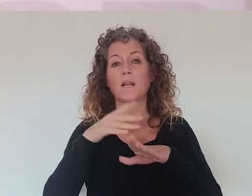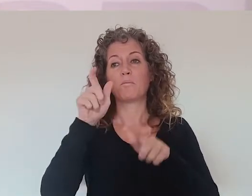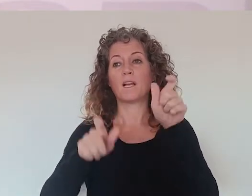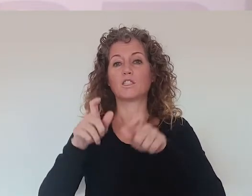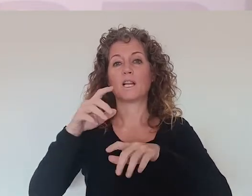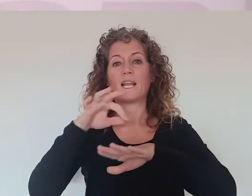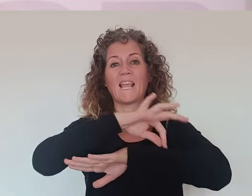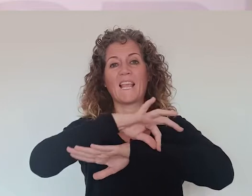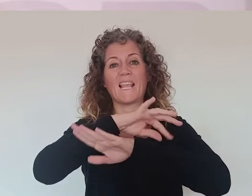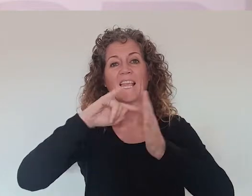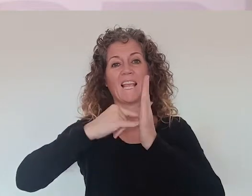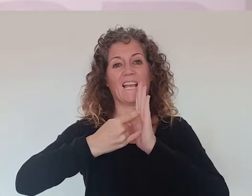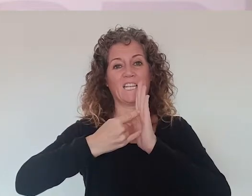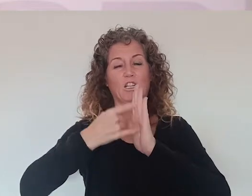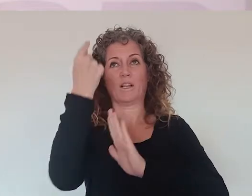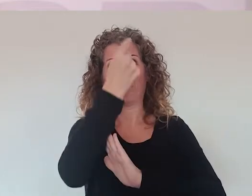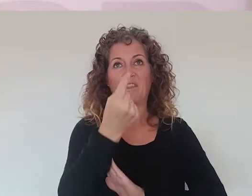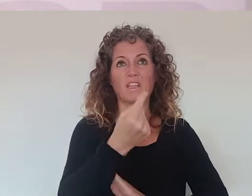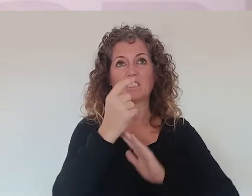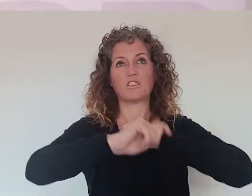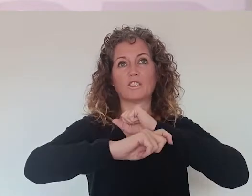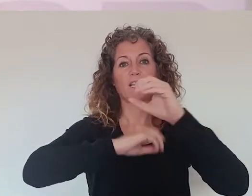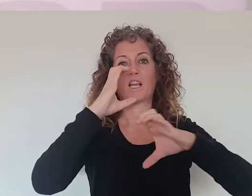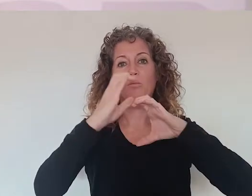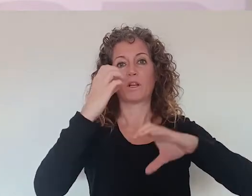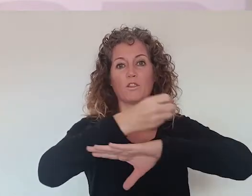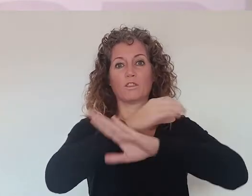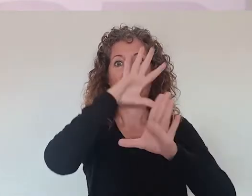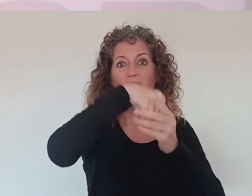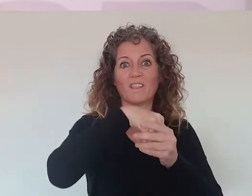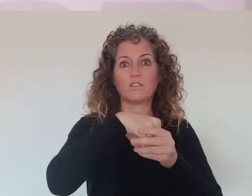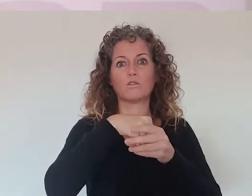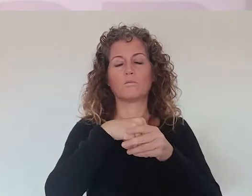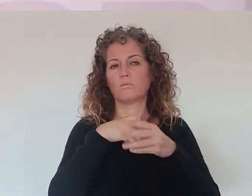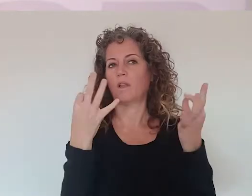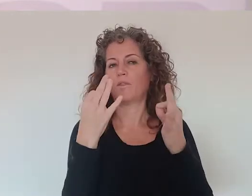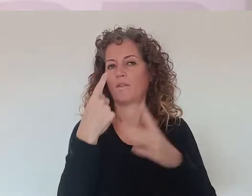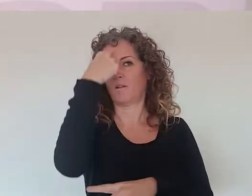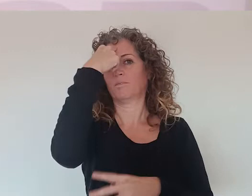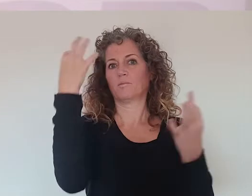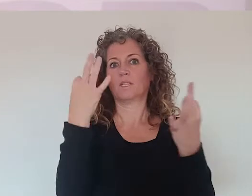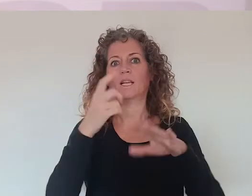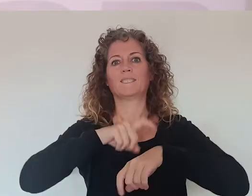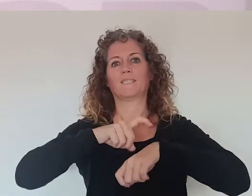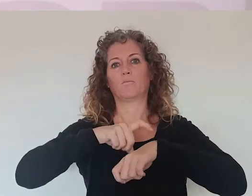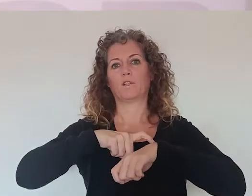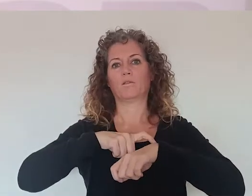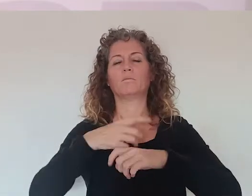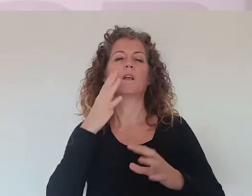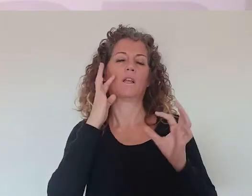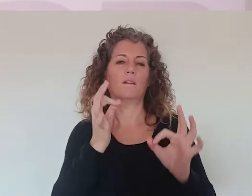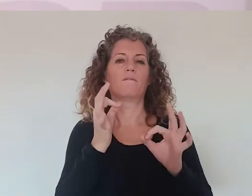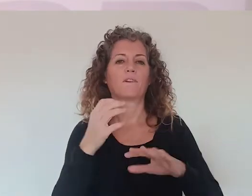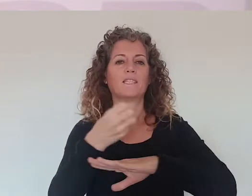personas, los ingenieros quienes diseñan las estrategias de comunicación de los trenes, que es los